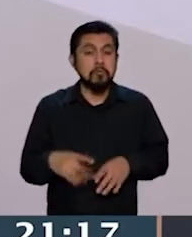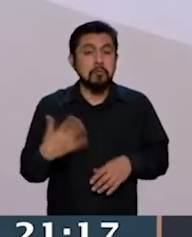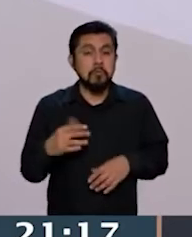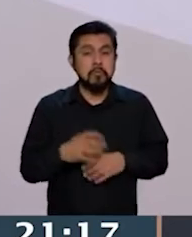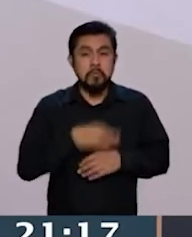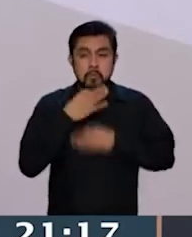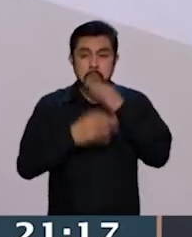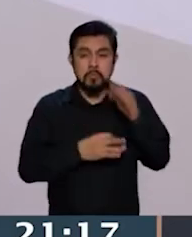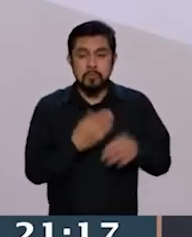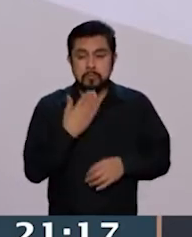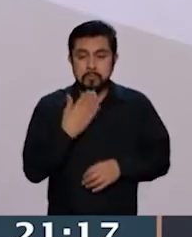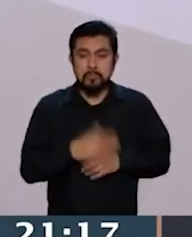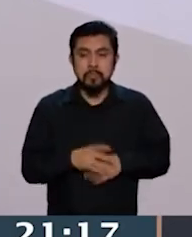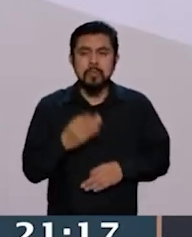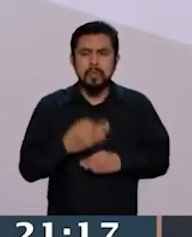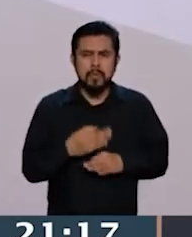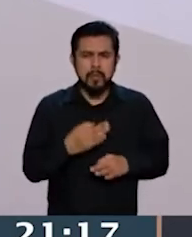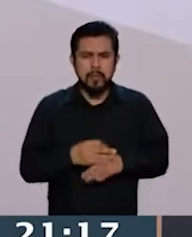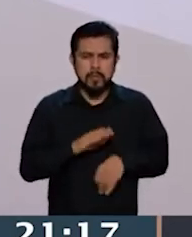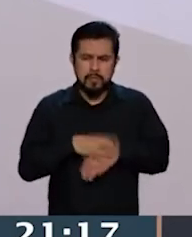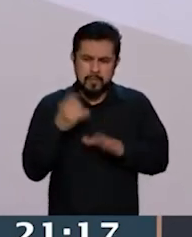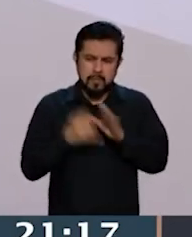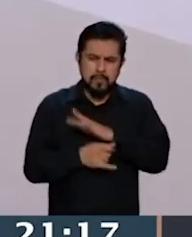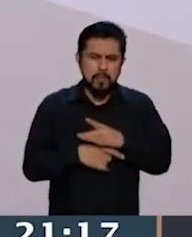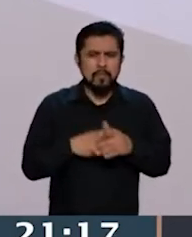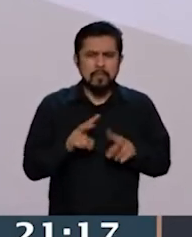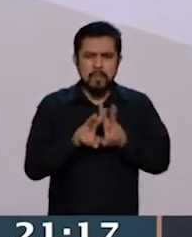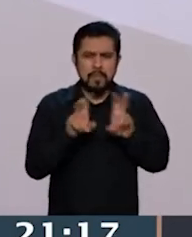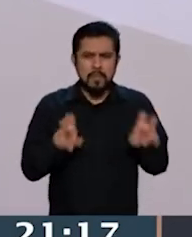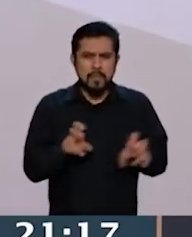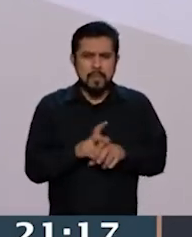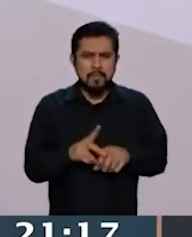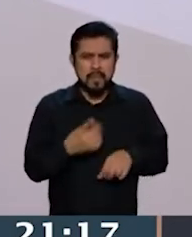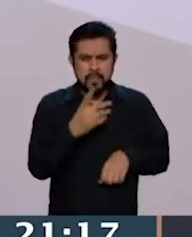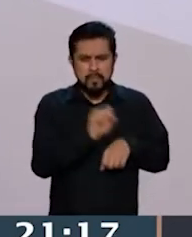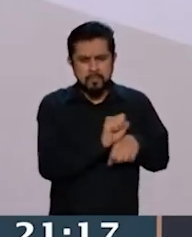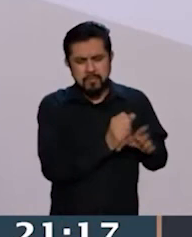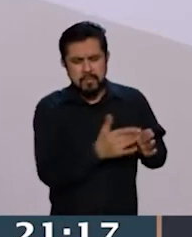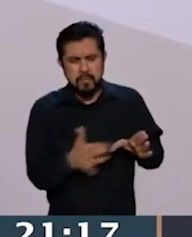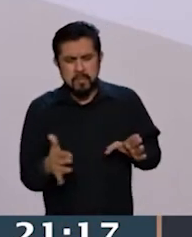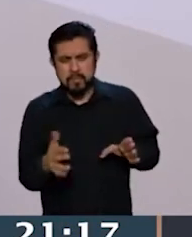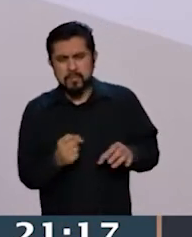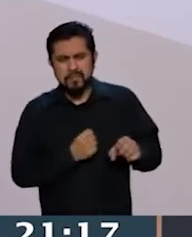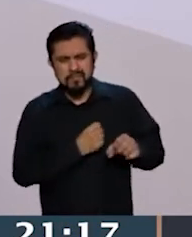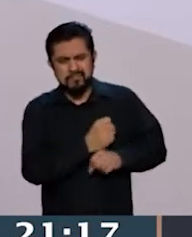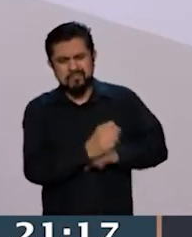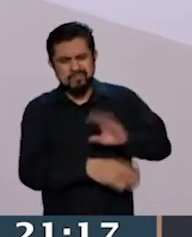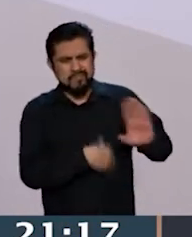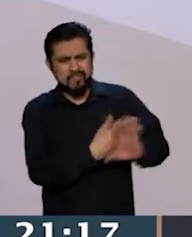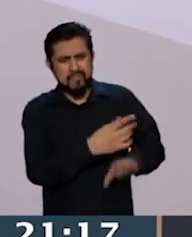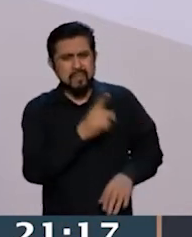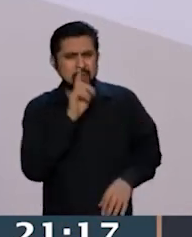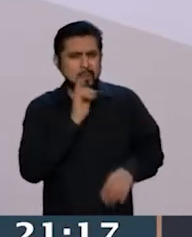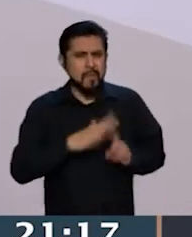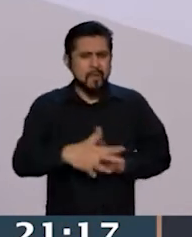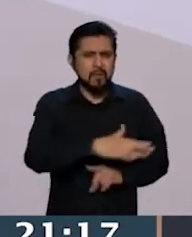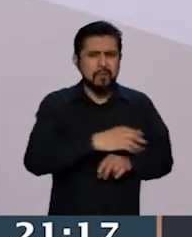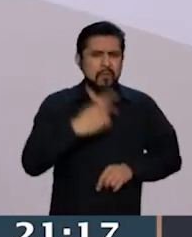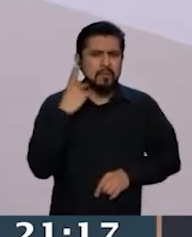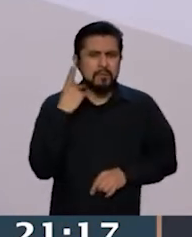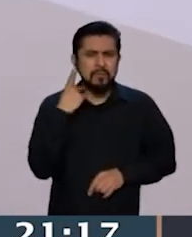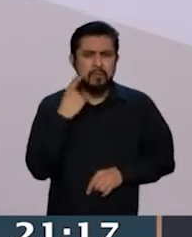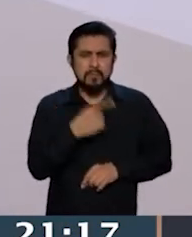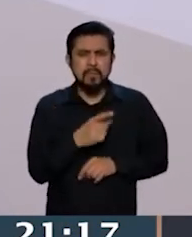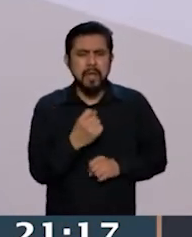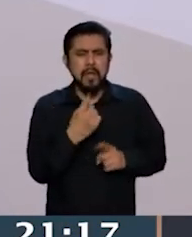Vamos a desdoblar un tema del que hemos estado hablando mucho durante la última semana y es la violencia política de género que ejercen algunos personajes y también la que